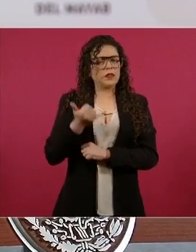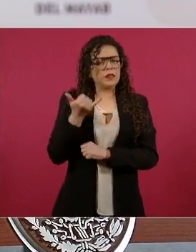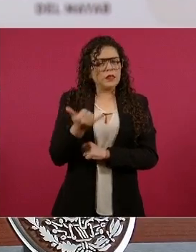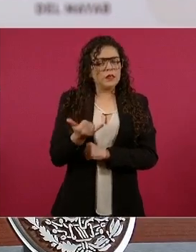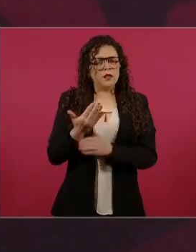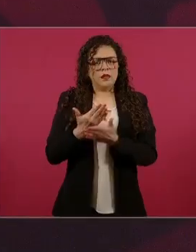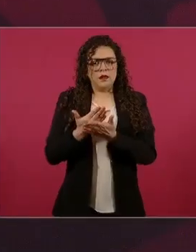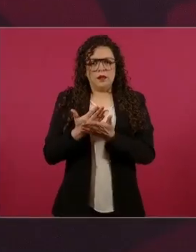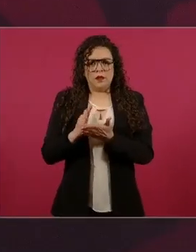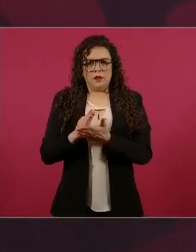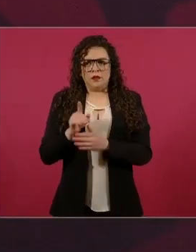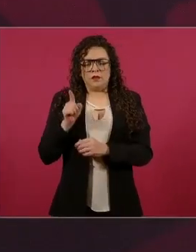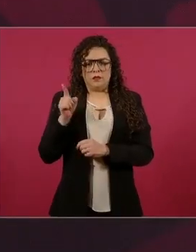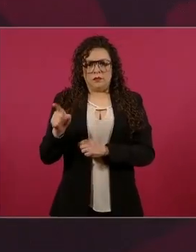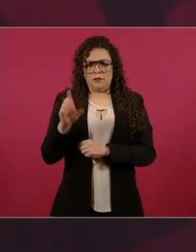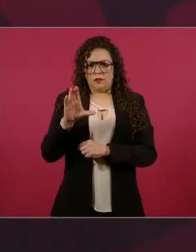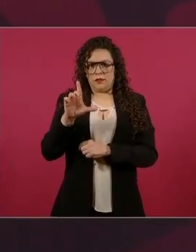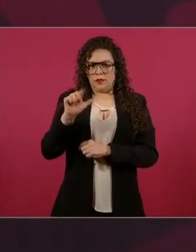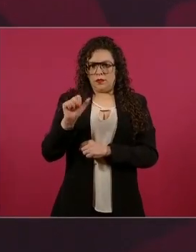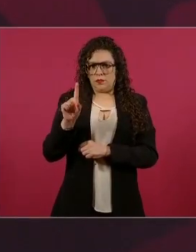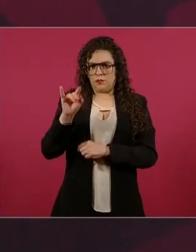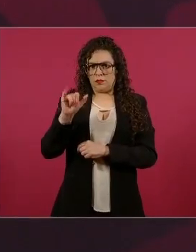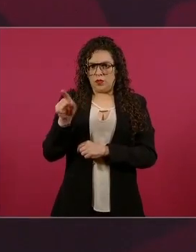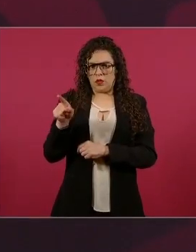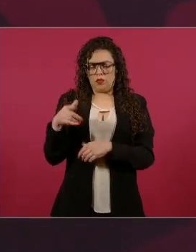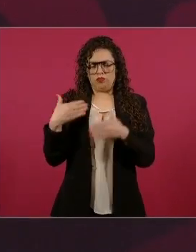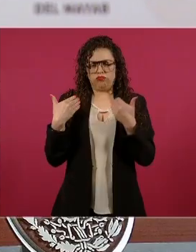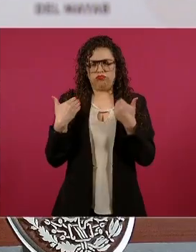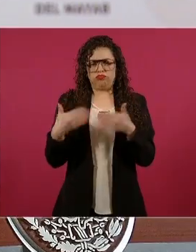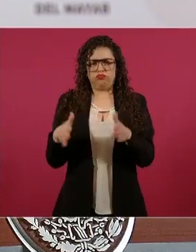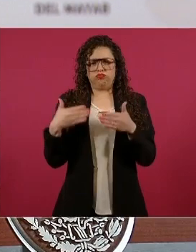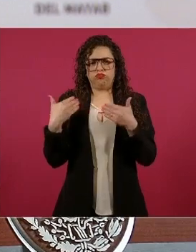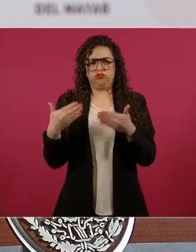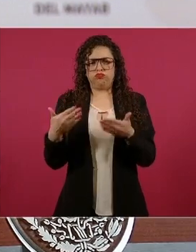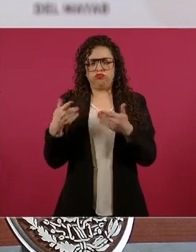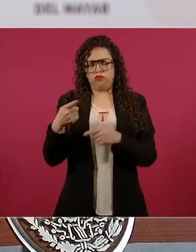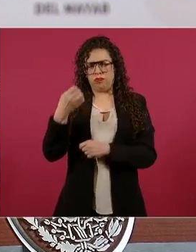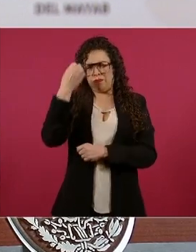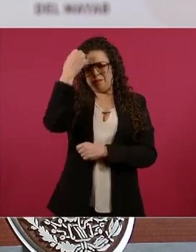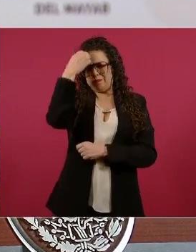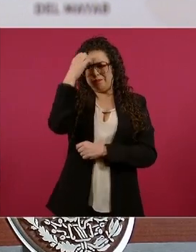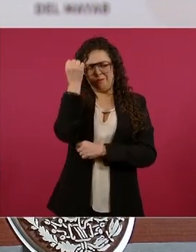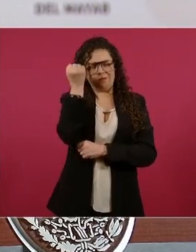experta en finanzas públicas,